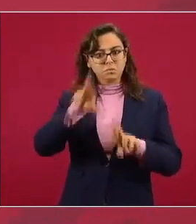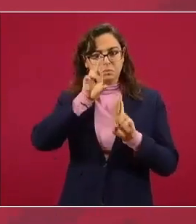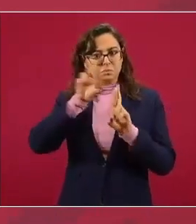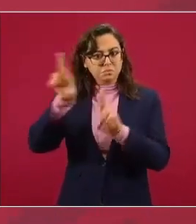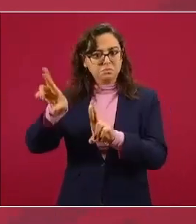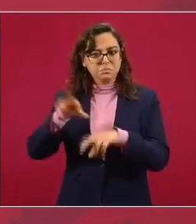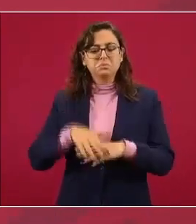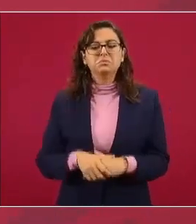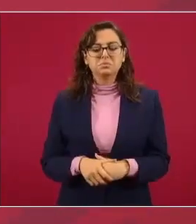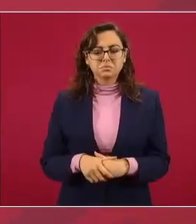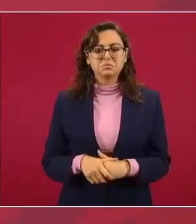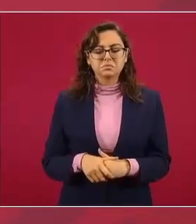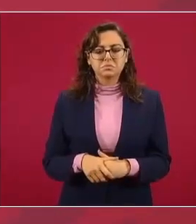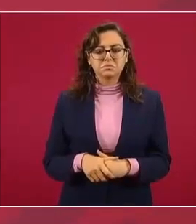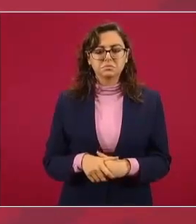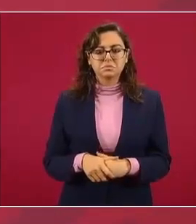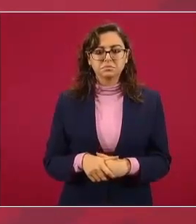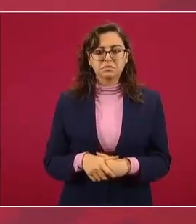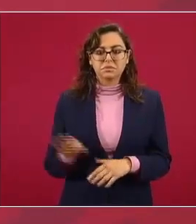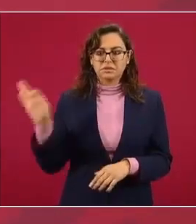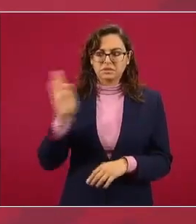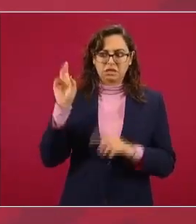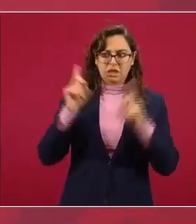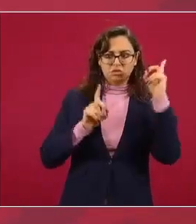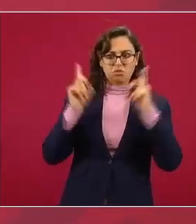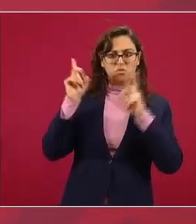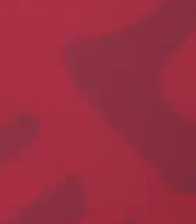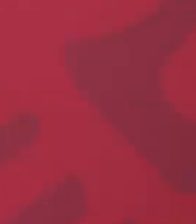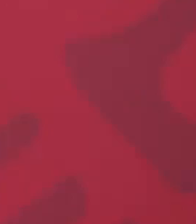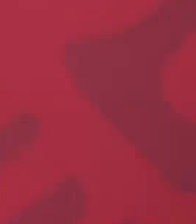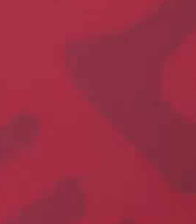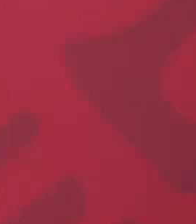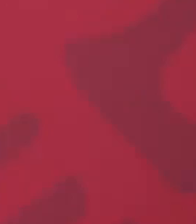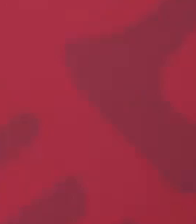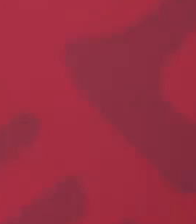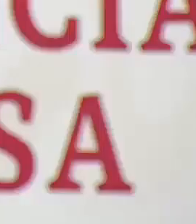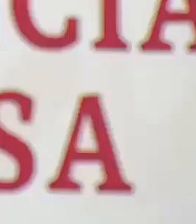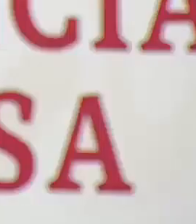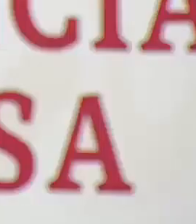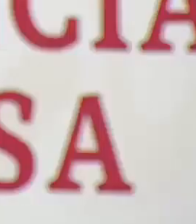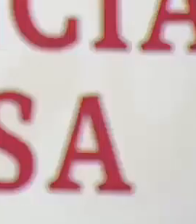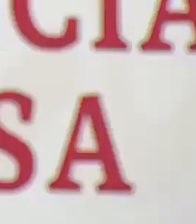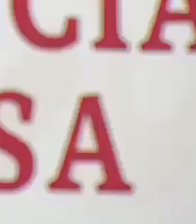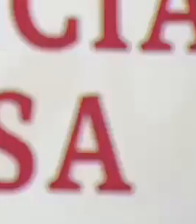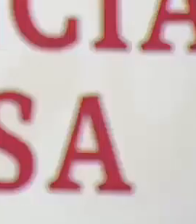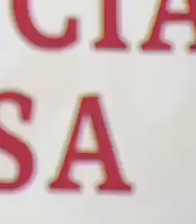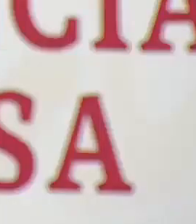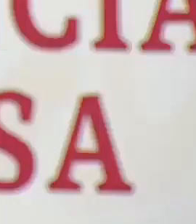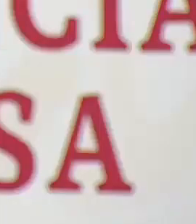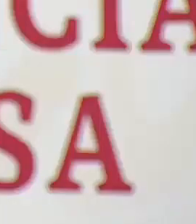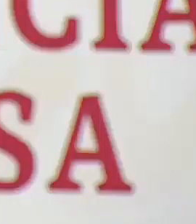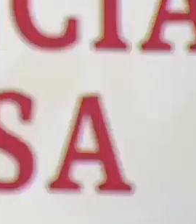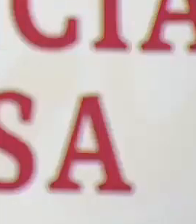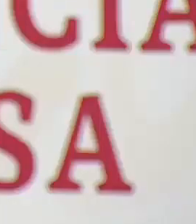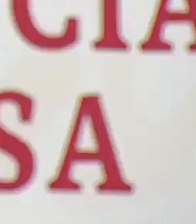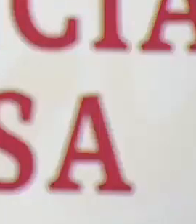habría pasado esto jamás el elemento decisivo aquí no es que les dimos